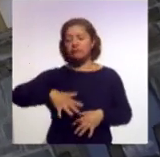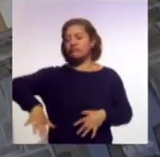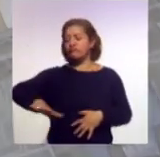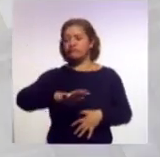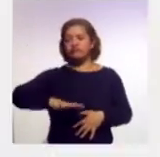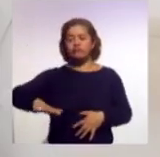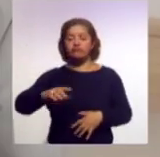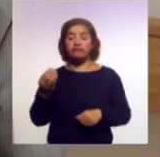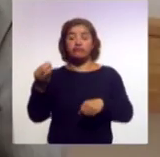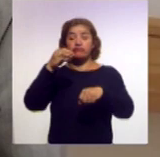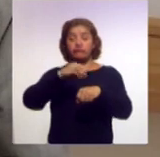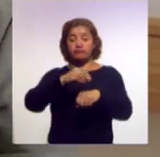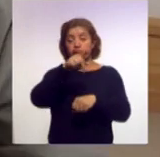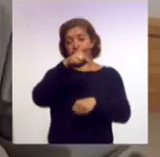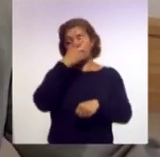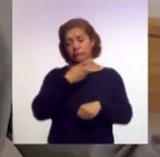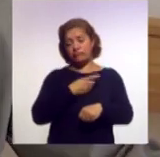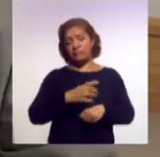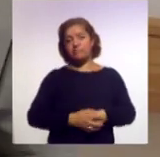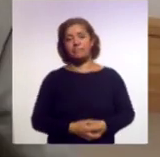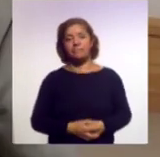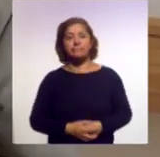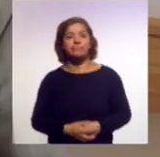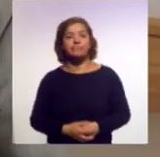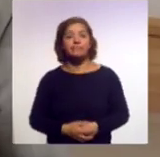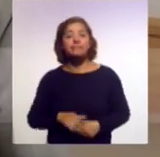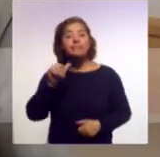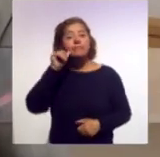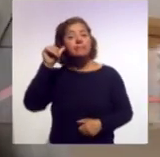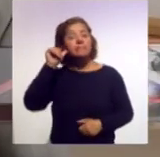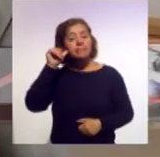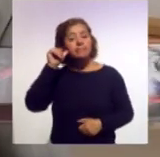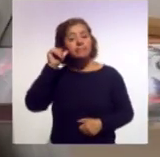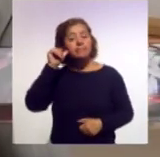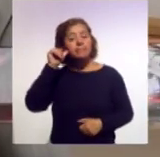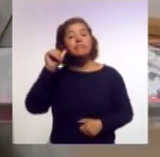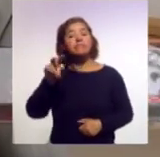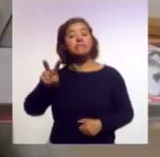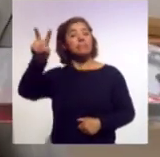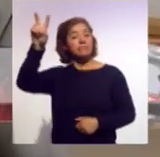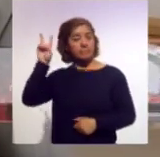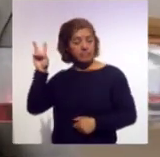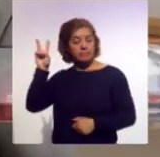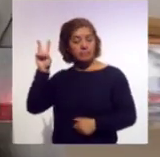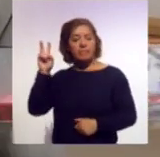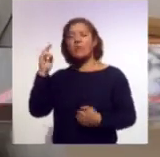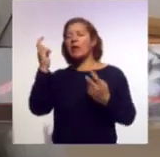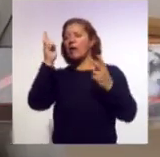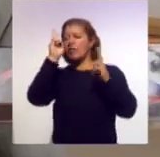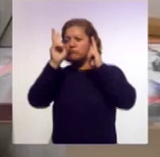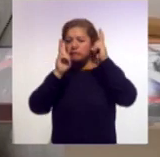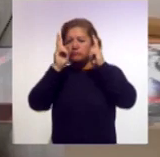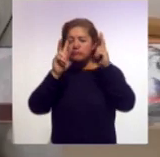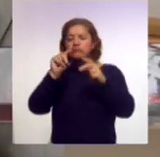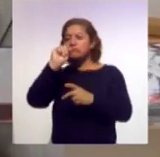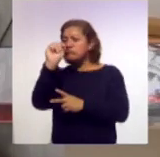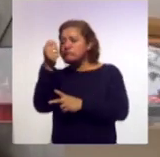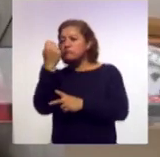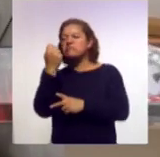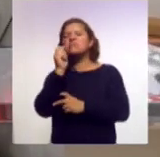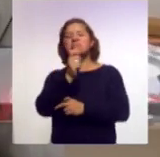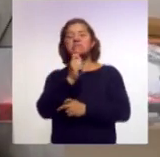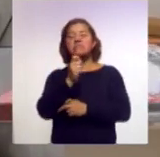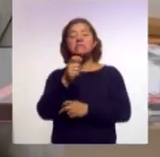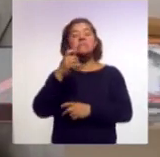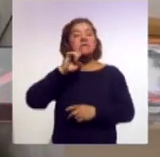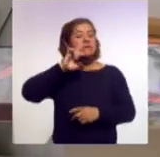funcionario. Ayer y el viernes estuvimos en visita técnica, entonces estamos trabajando con San José,